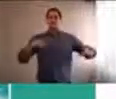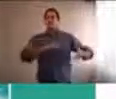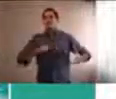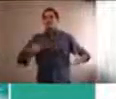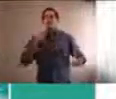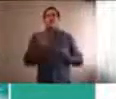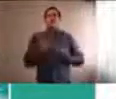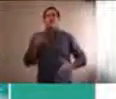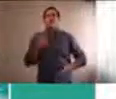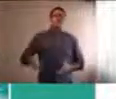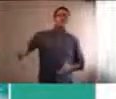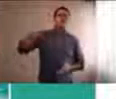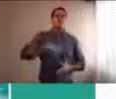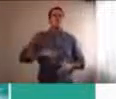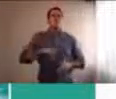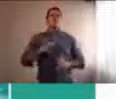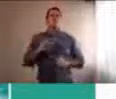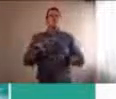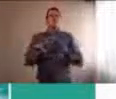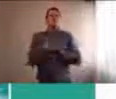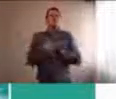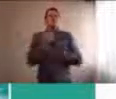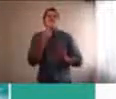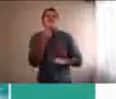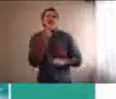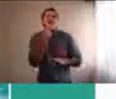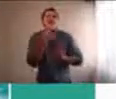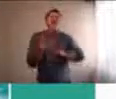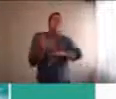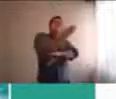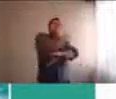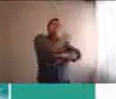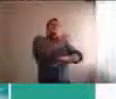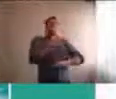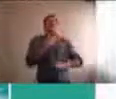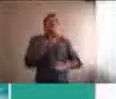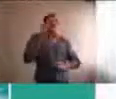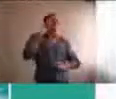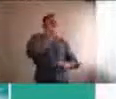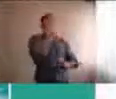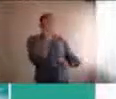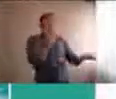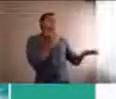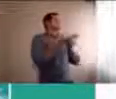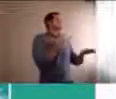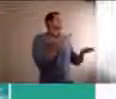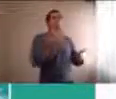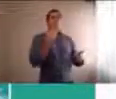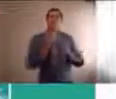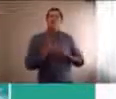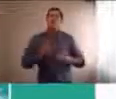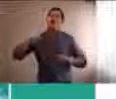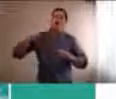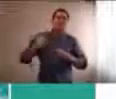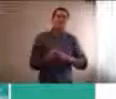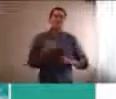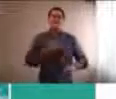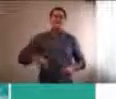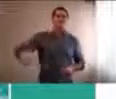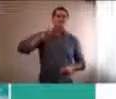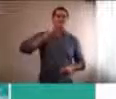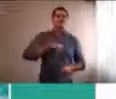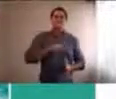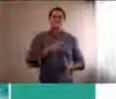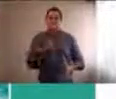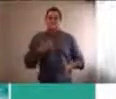volver a ser normal como era antes o no. Hay un montón de incógnitas, un montón de preguntas que lo que generan es mucha incertidumbre, y